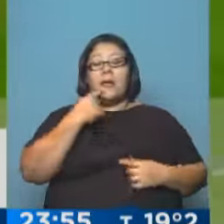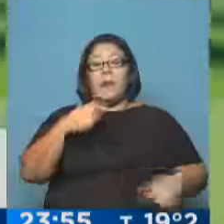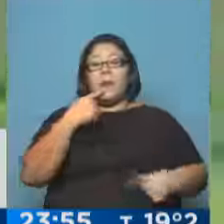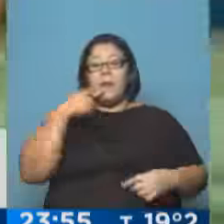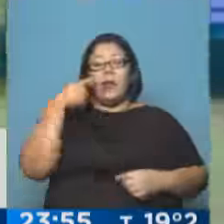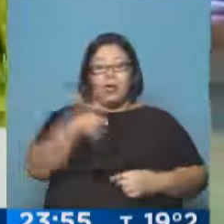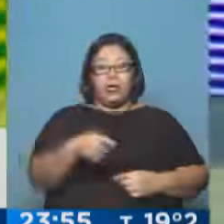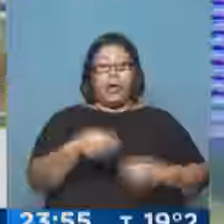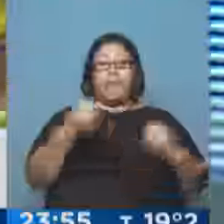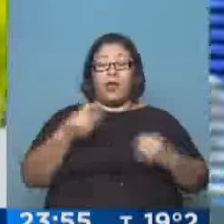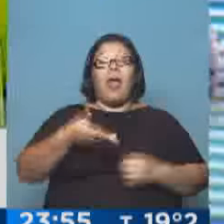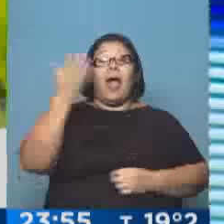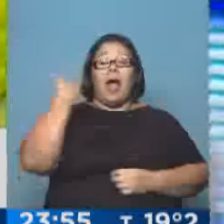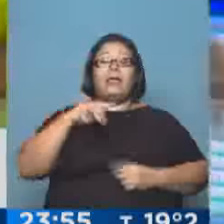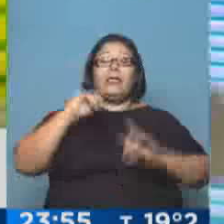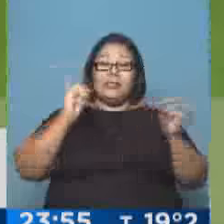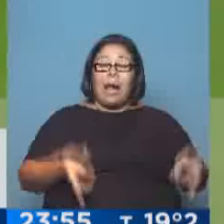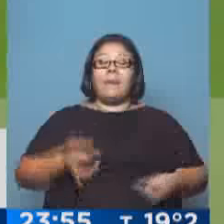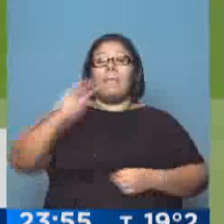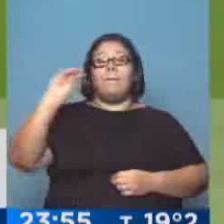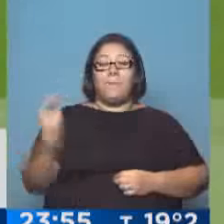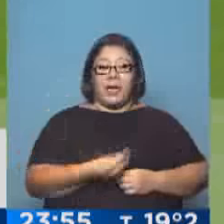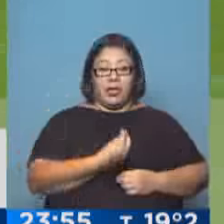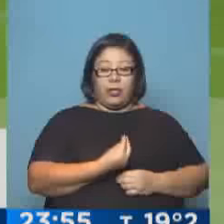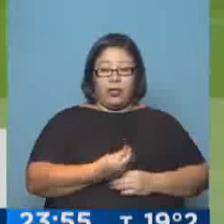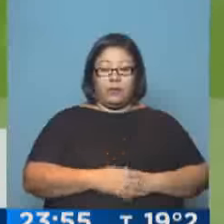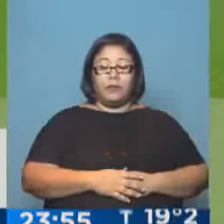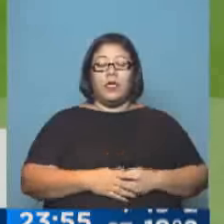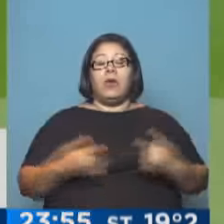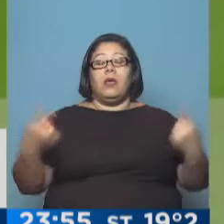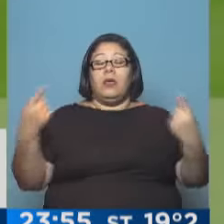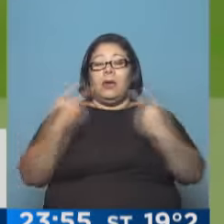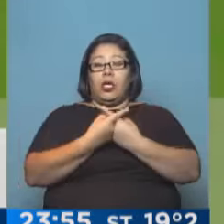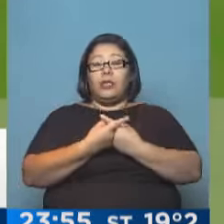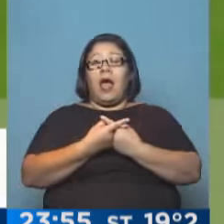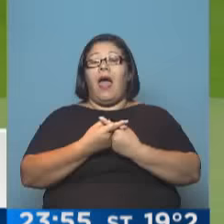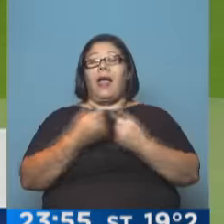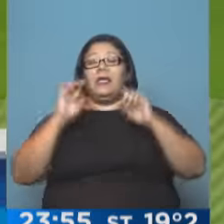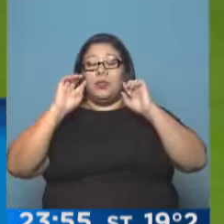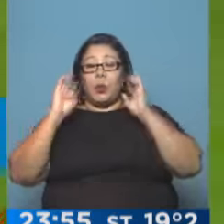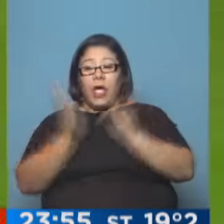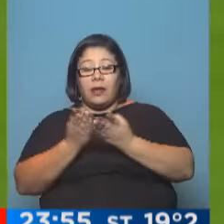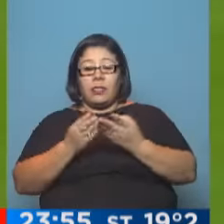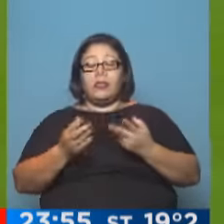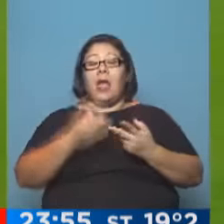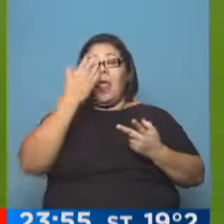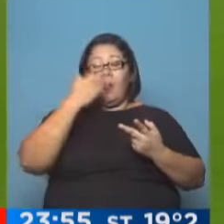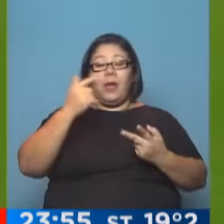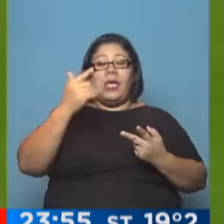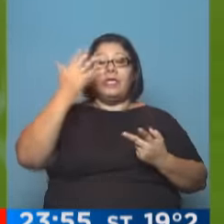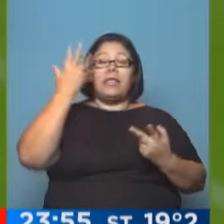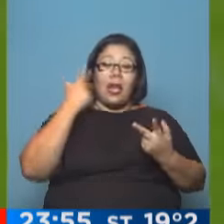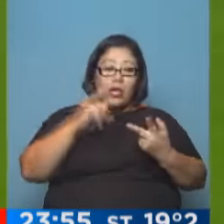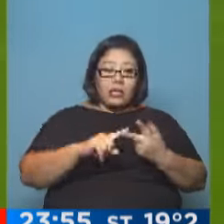de perder 4-1 por goleada también frente a Estudiantes. 3-0 frente a Bélez jugando como local. 3-2 frente a Aldo Sibi. Y un solo